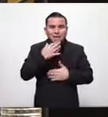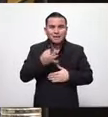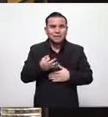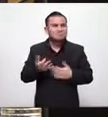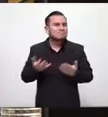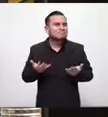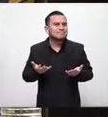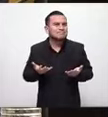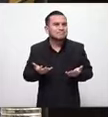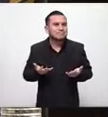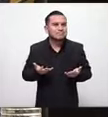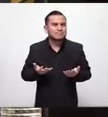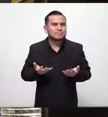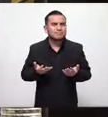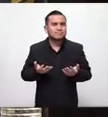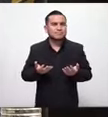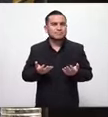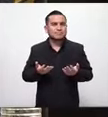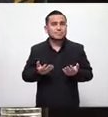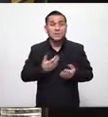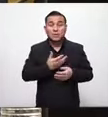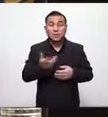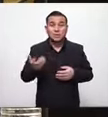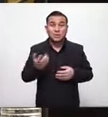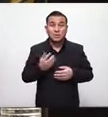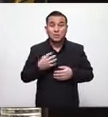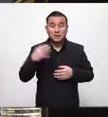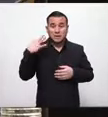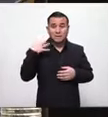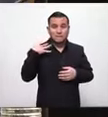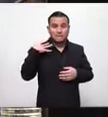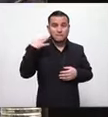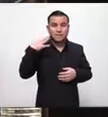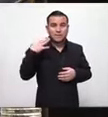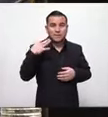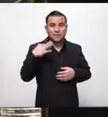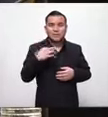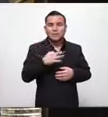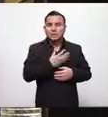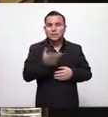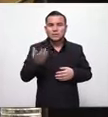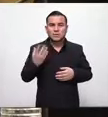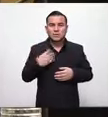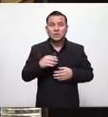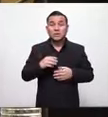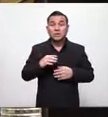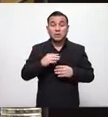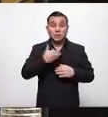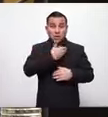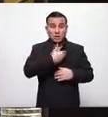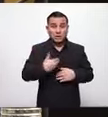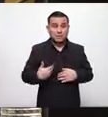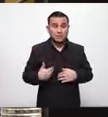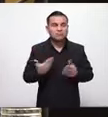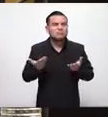una petición de parte de ustedes como funcionarios del órgano ejecutivo